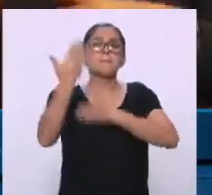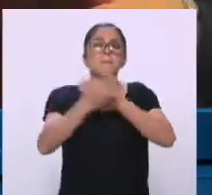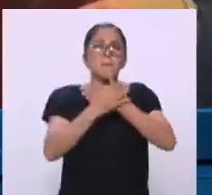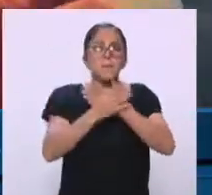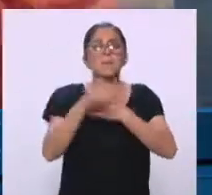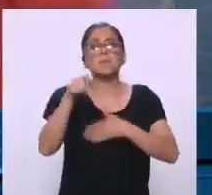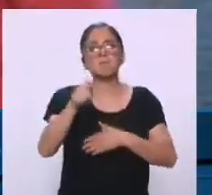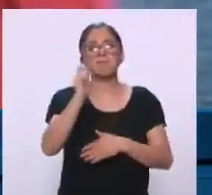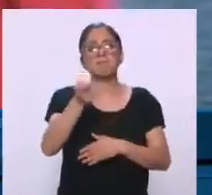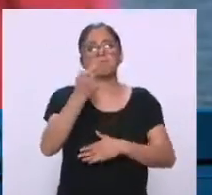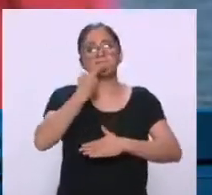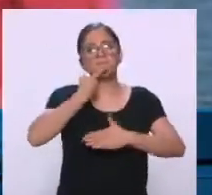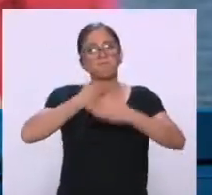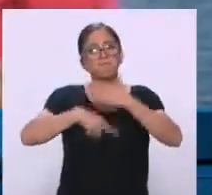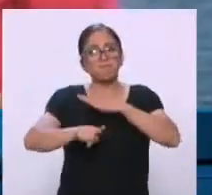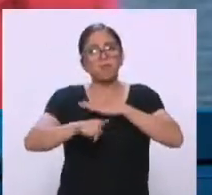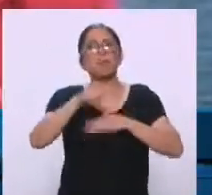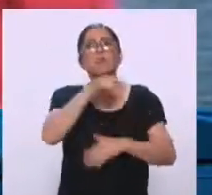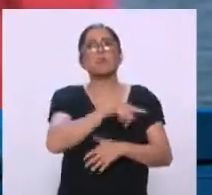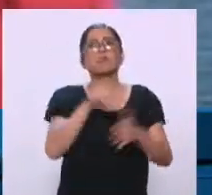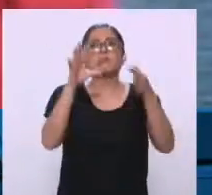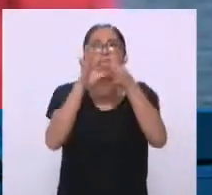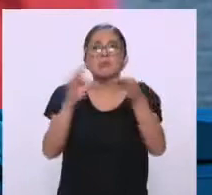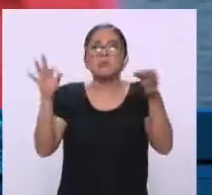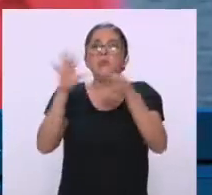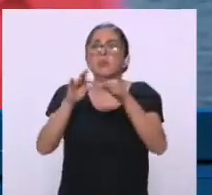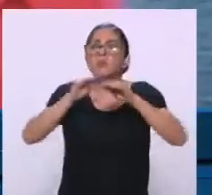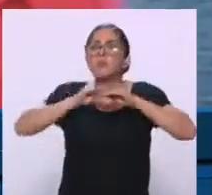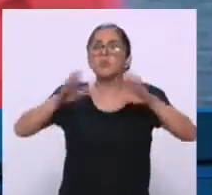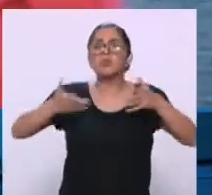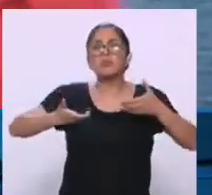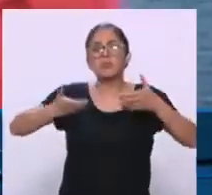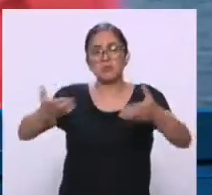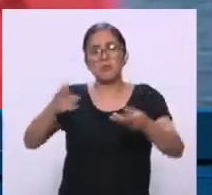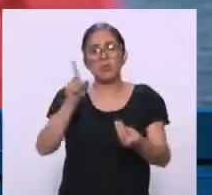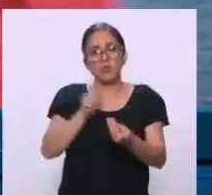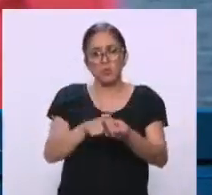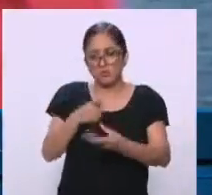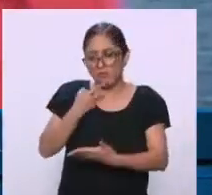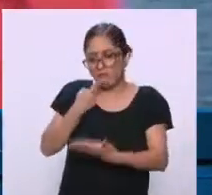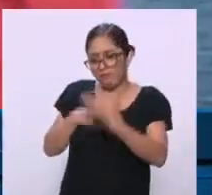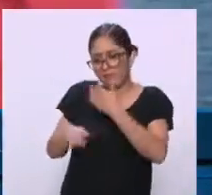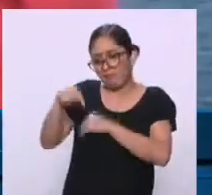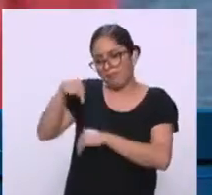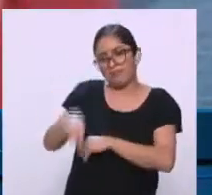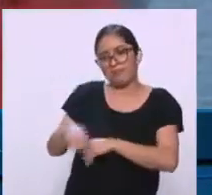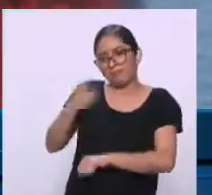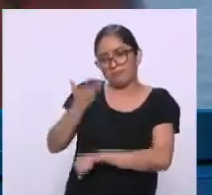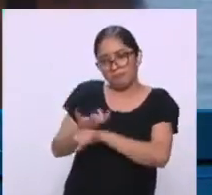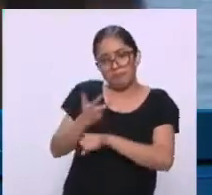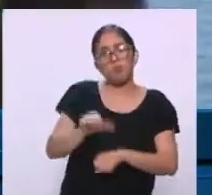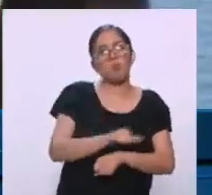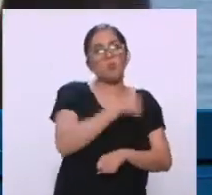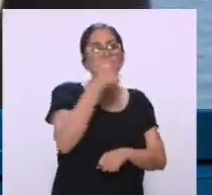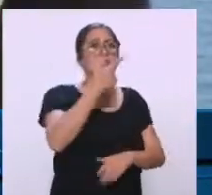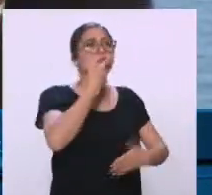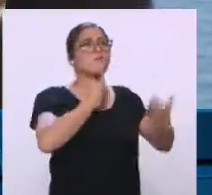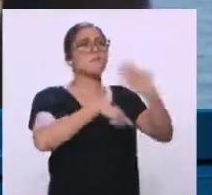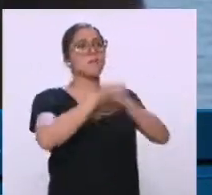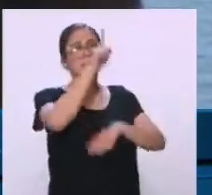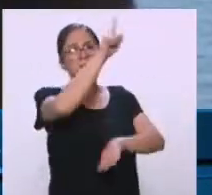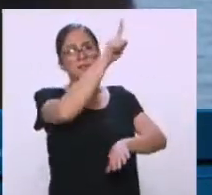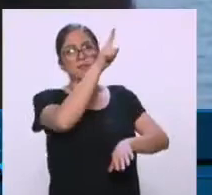porque violó su privacidad, una demanda en Estados Unidos y una en México. Ahora, lo que resulta,